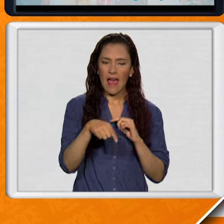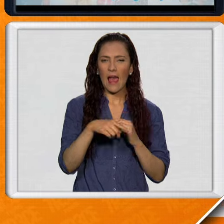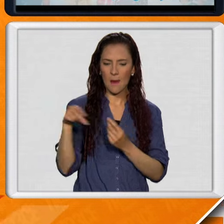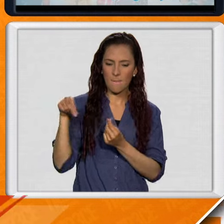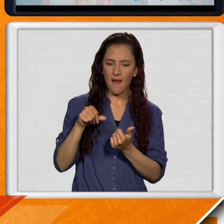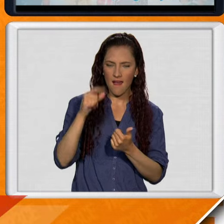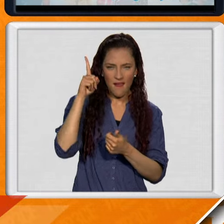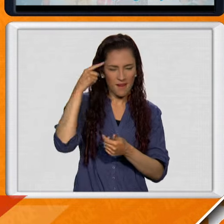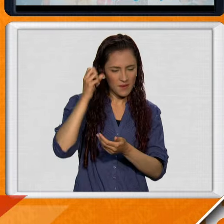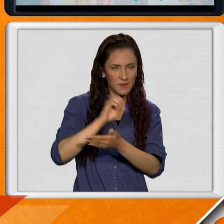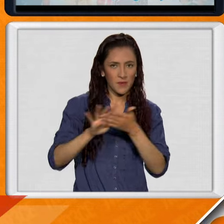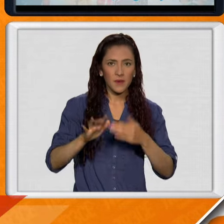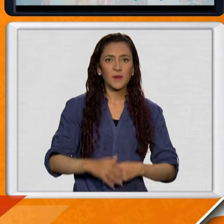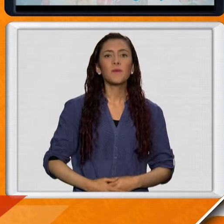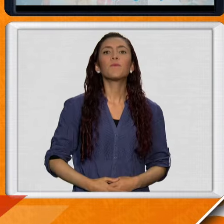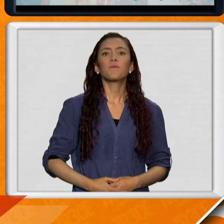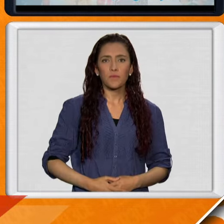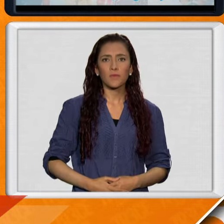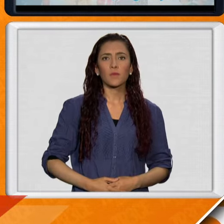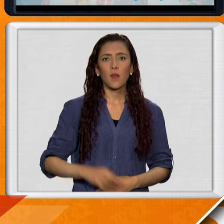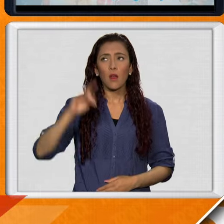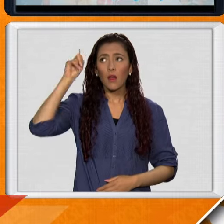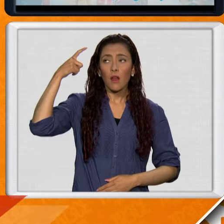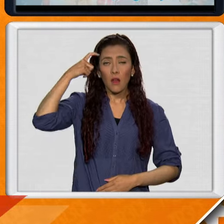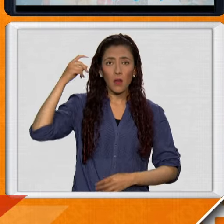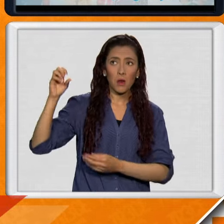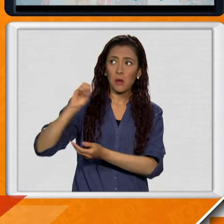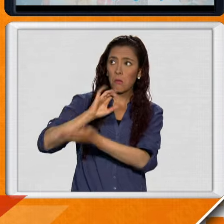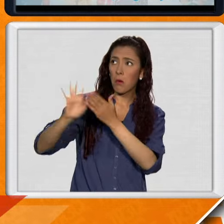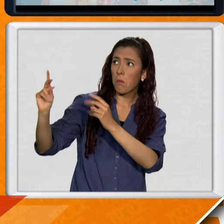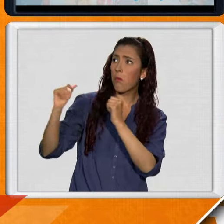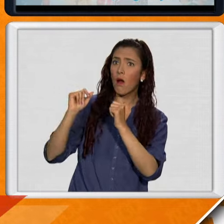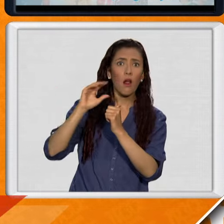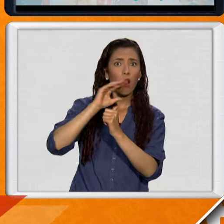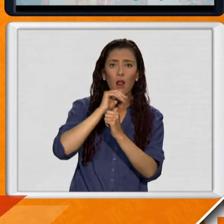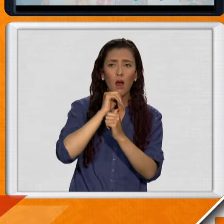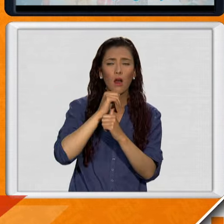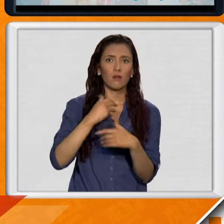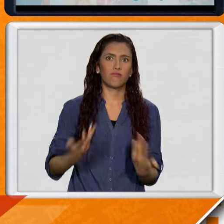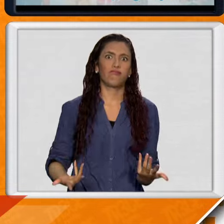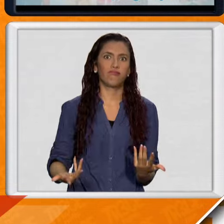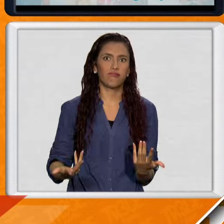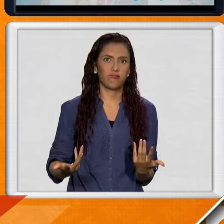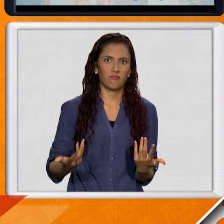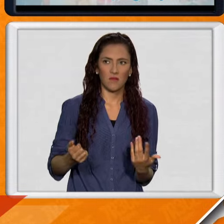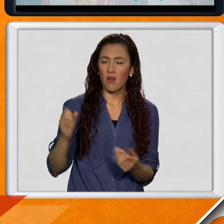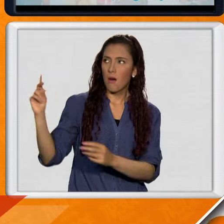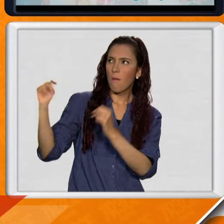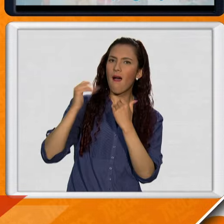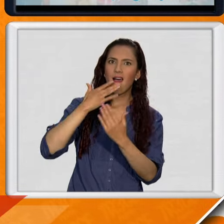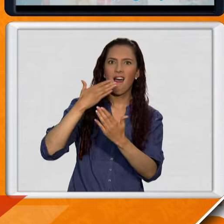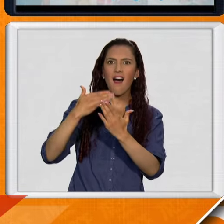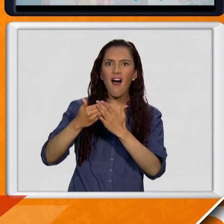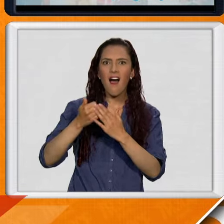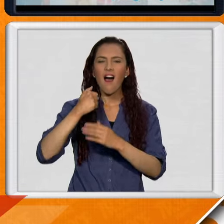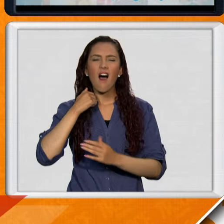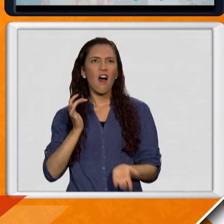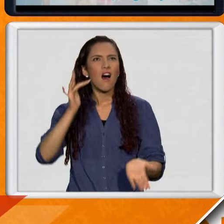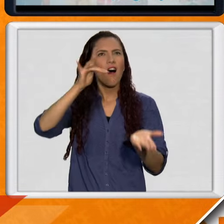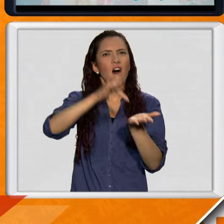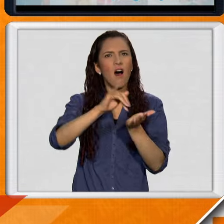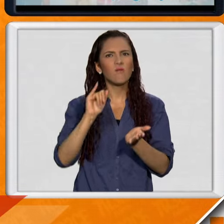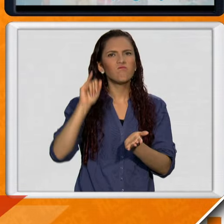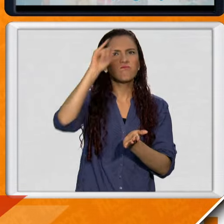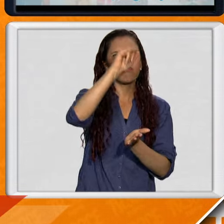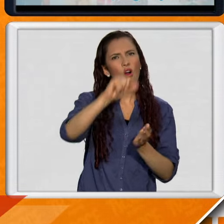Me di cuenta que sin las becas yo no hubiera tenido la carrera académica que he tenido, haber viajado y eso a nivel personal me cambió mucho.